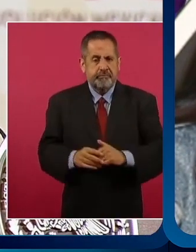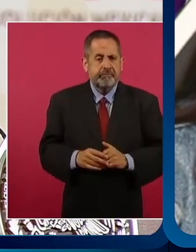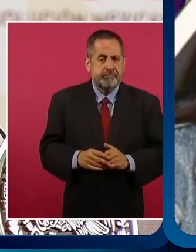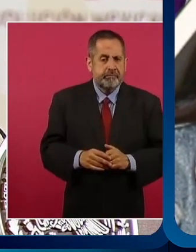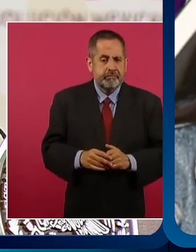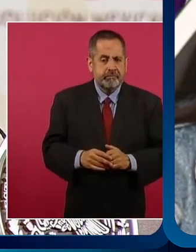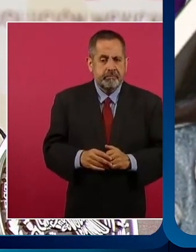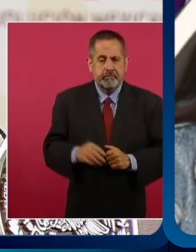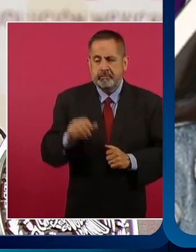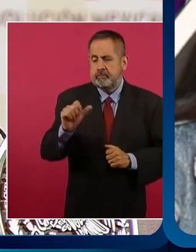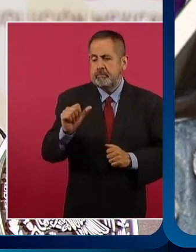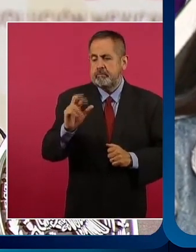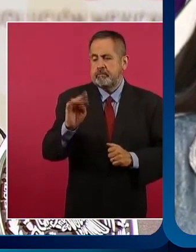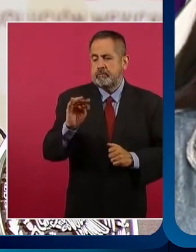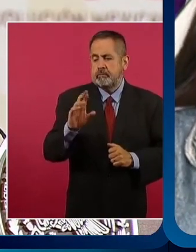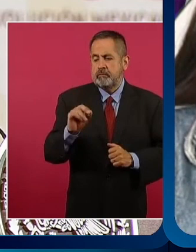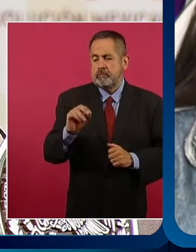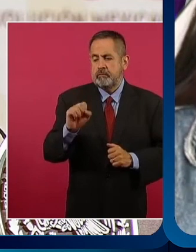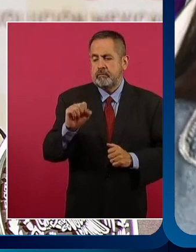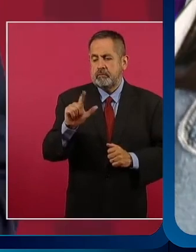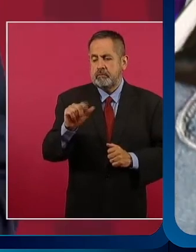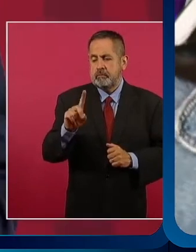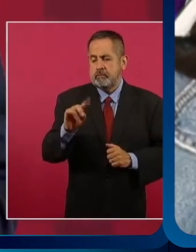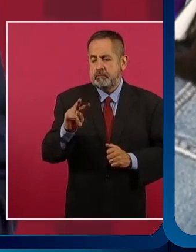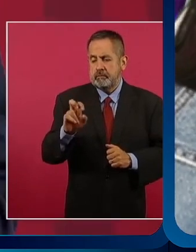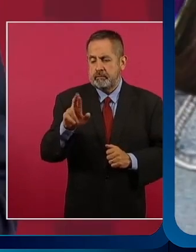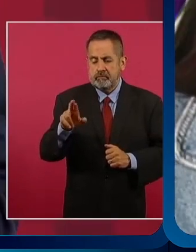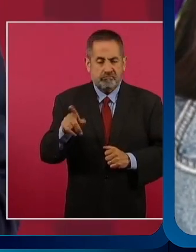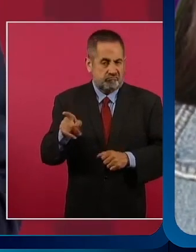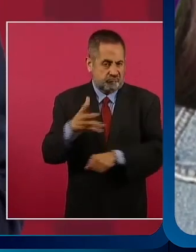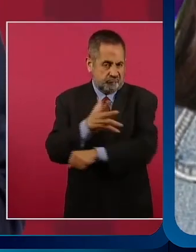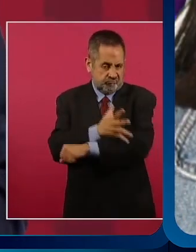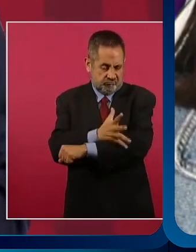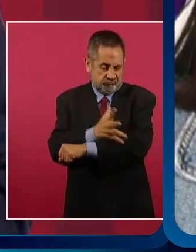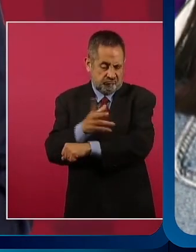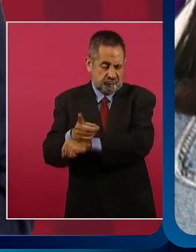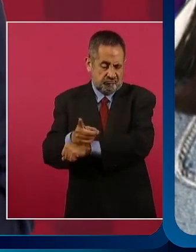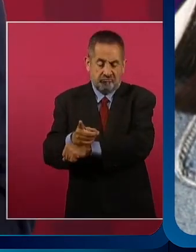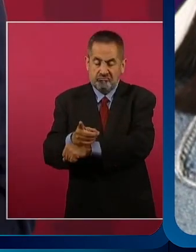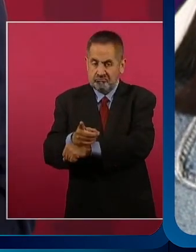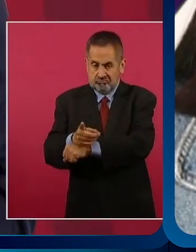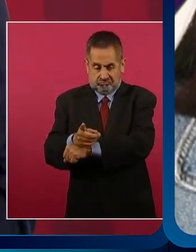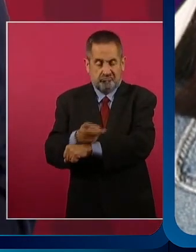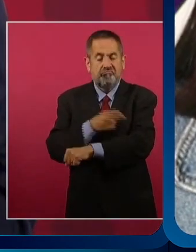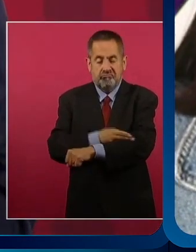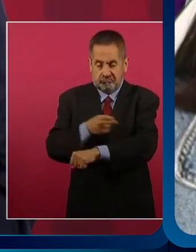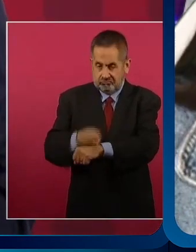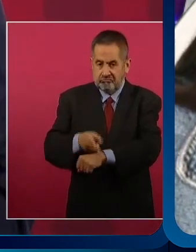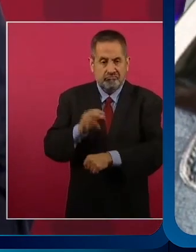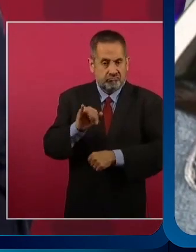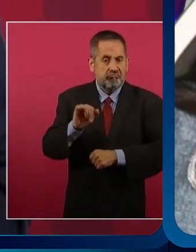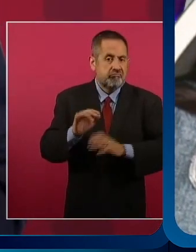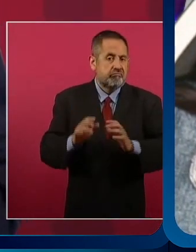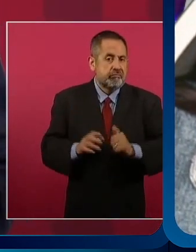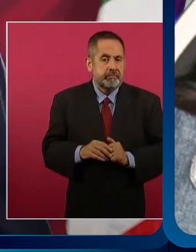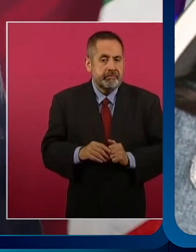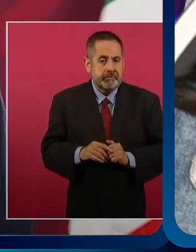Arturo Saldívar es un hombre honesto, también